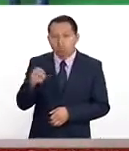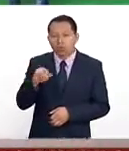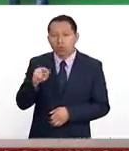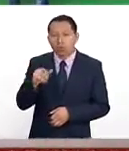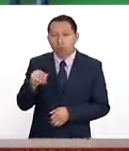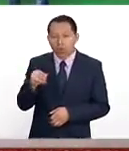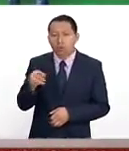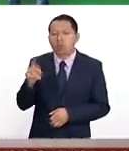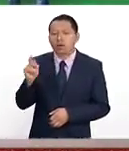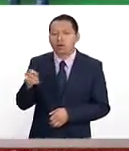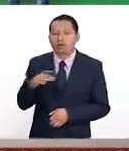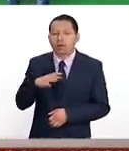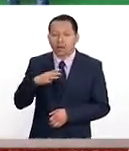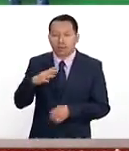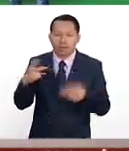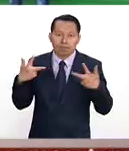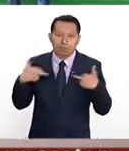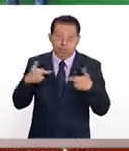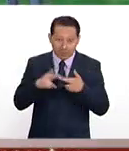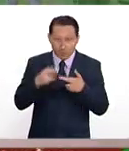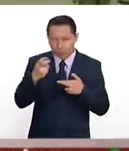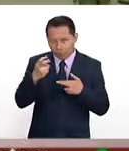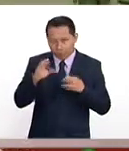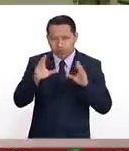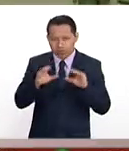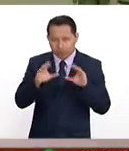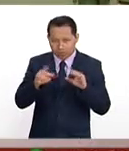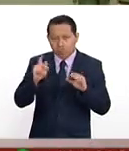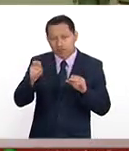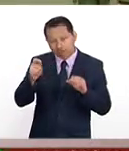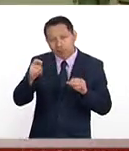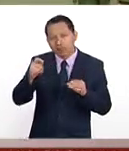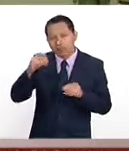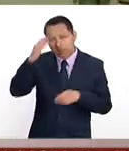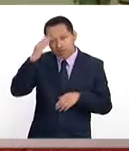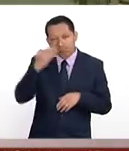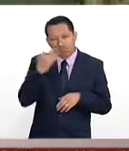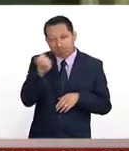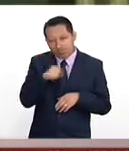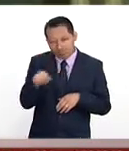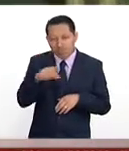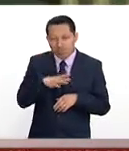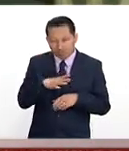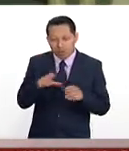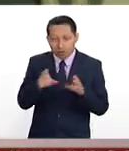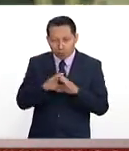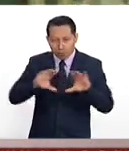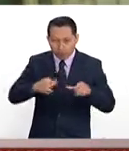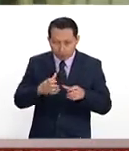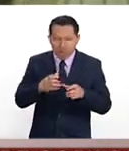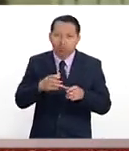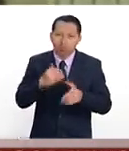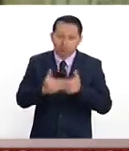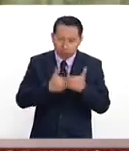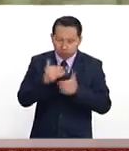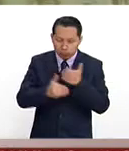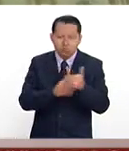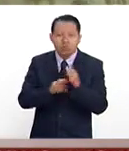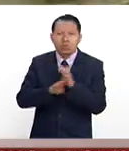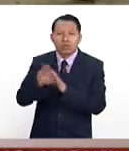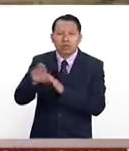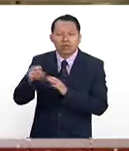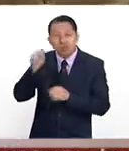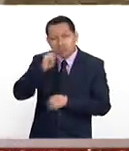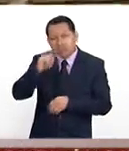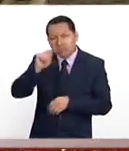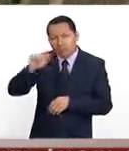es catedrático de este tecnológico, expertos en temas de desarrollo comunitario, el cual ha asesorado de una